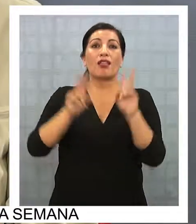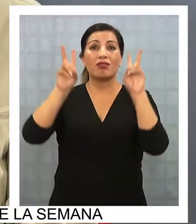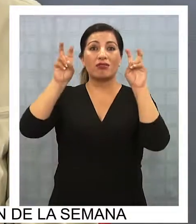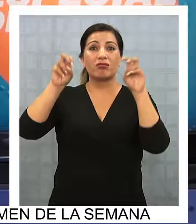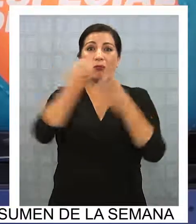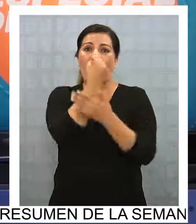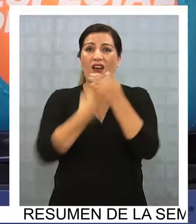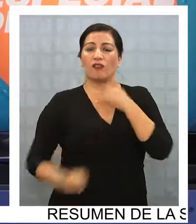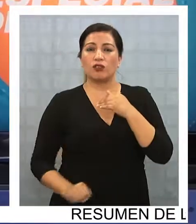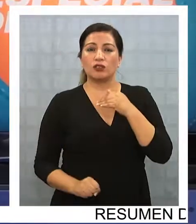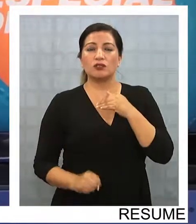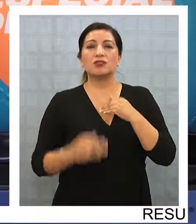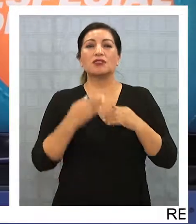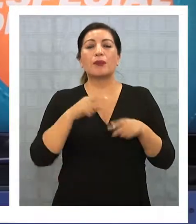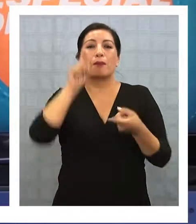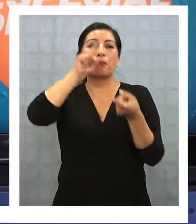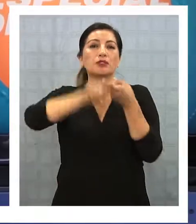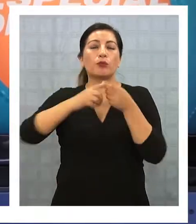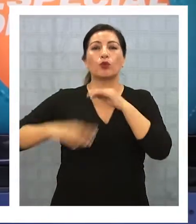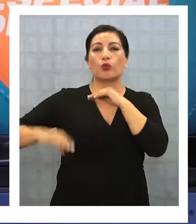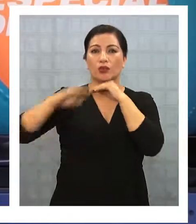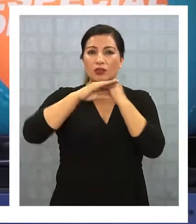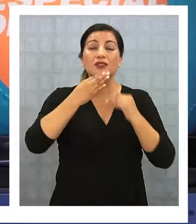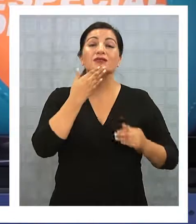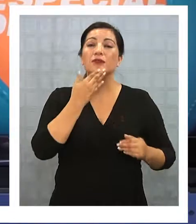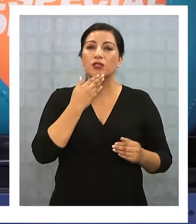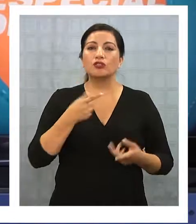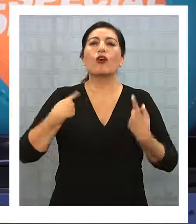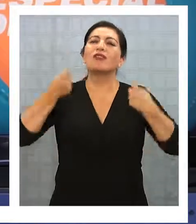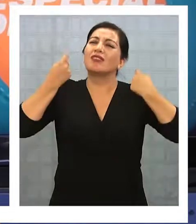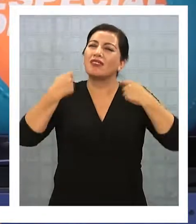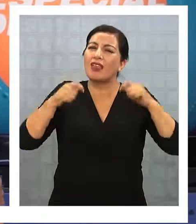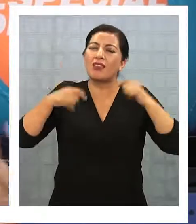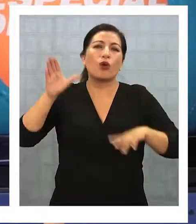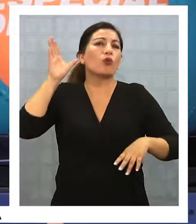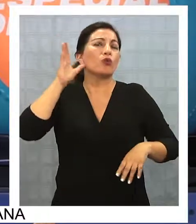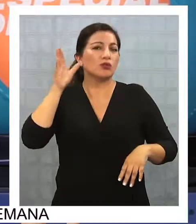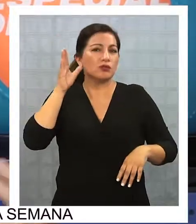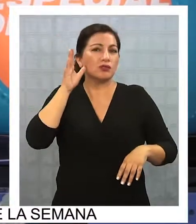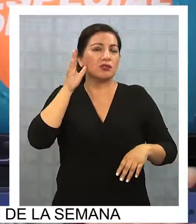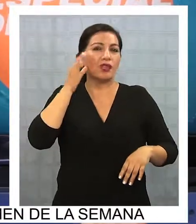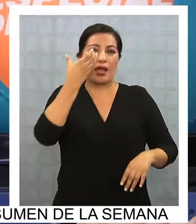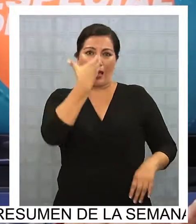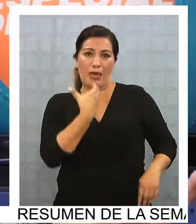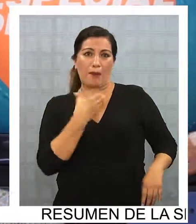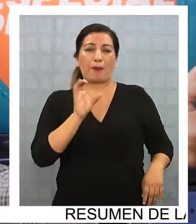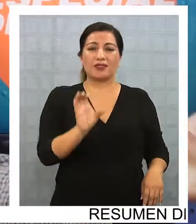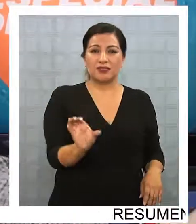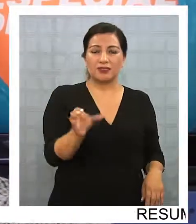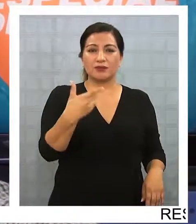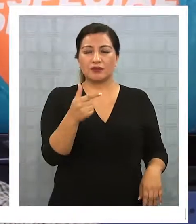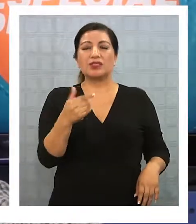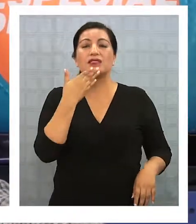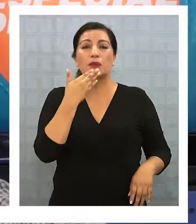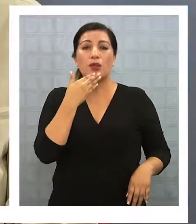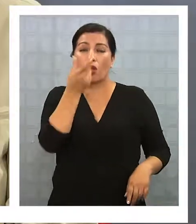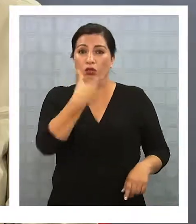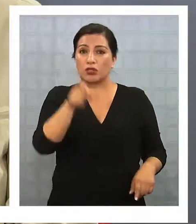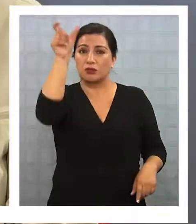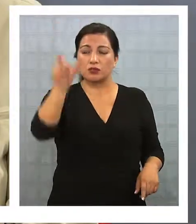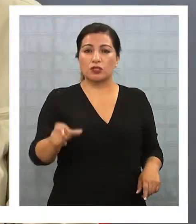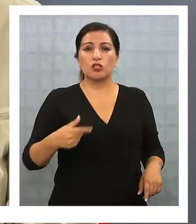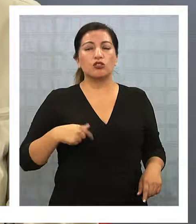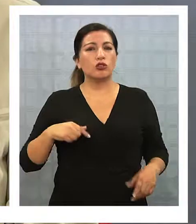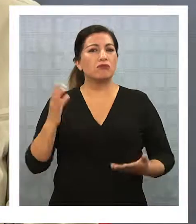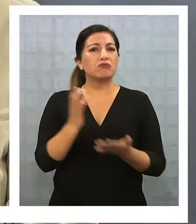del embarazo yo la he impulsado con fuerza el matrimonio igualitario pero también trato de escuchar de empatizar con el que piensa distinto y